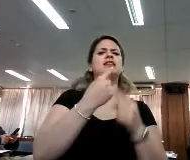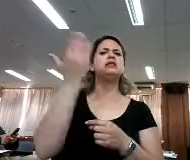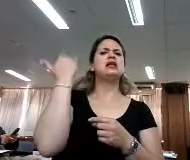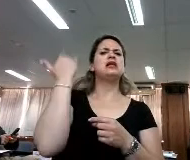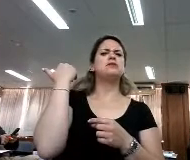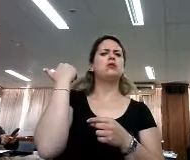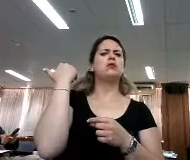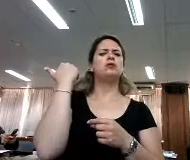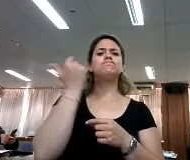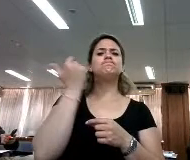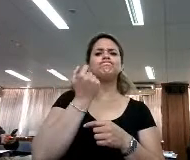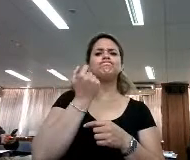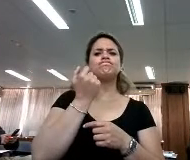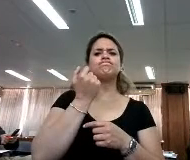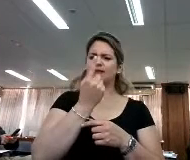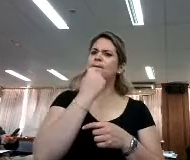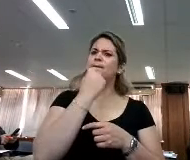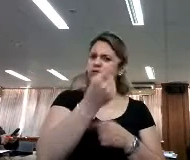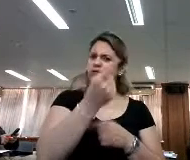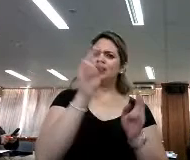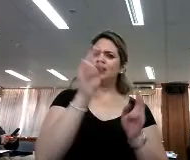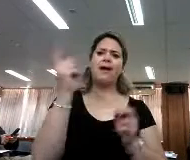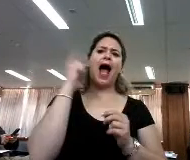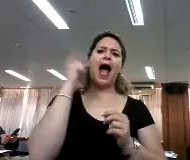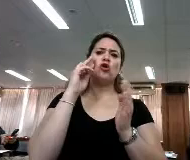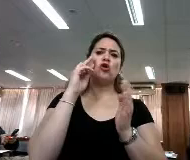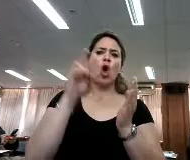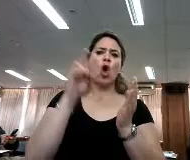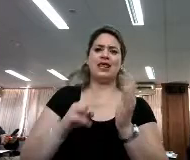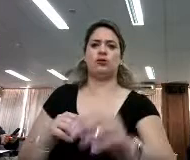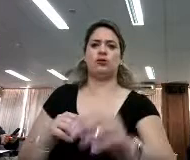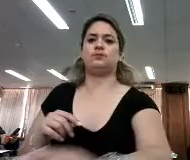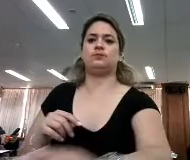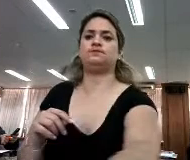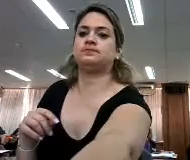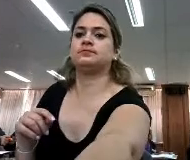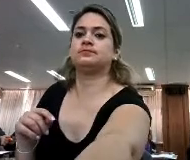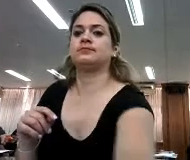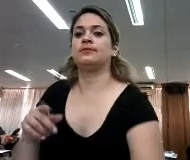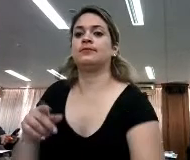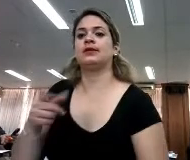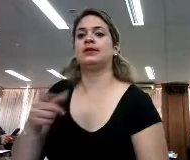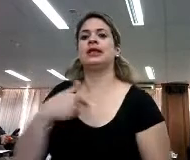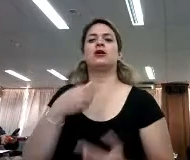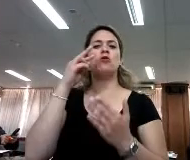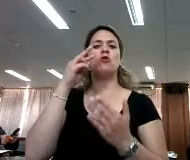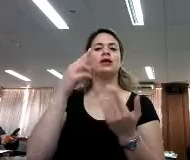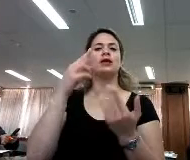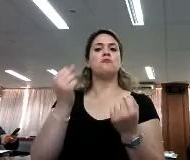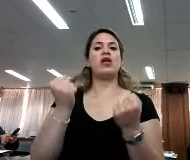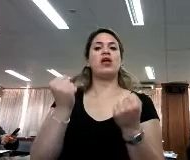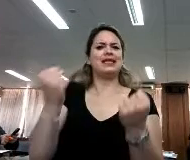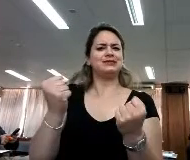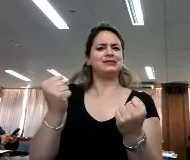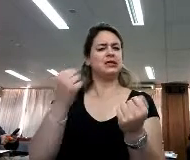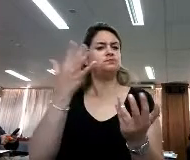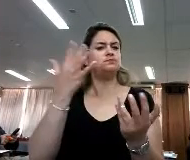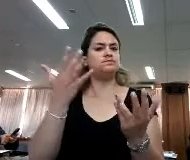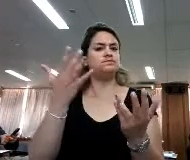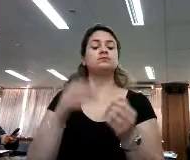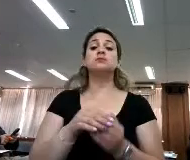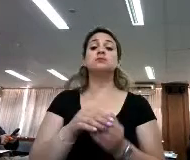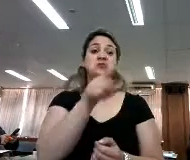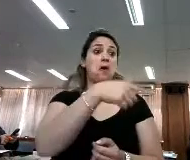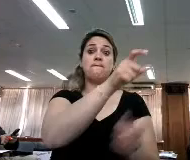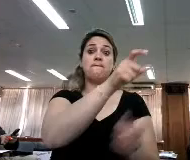digamos, le pregunté también por los audiolibros, estos lectores en eReader que son como muy intensivos y demás, y ellos me decían,